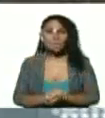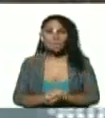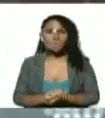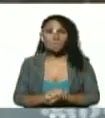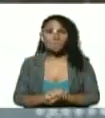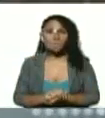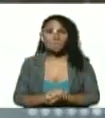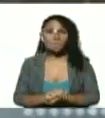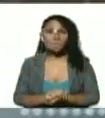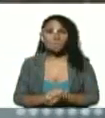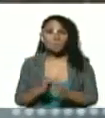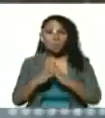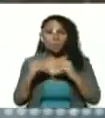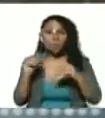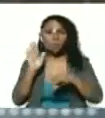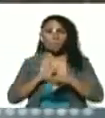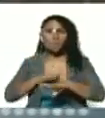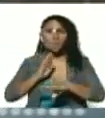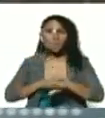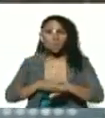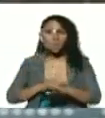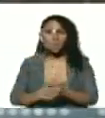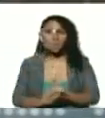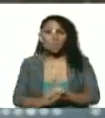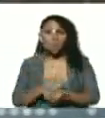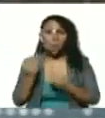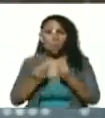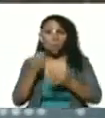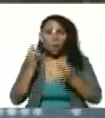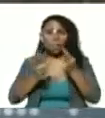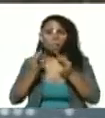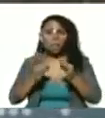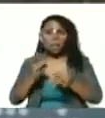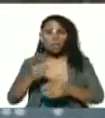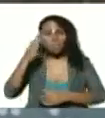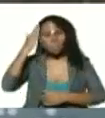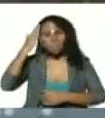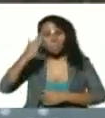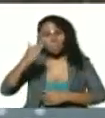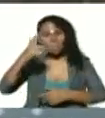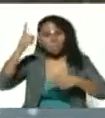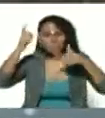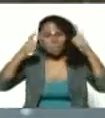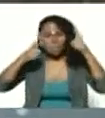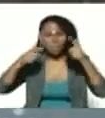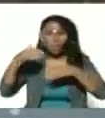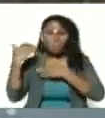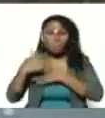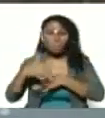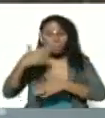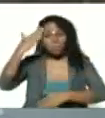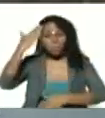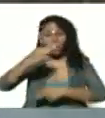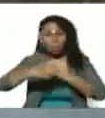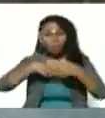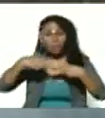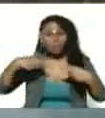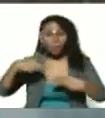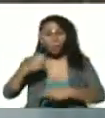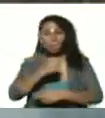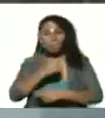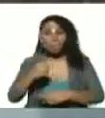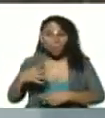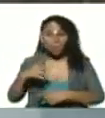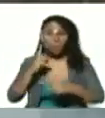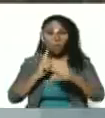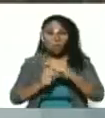todo lo que pasó como abogada del comandante Chávez de los militares revolucionarios de Blanco la Cruz